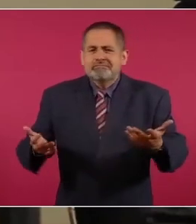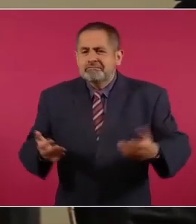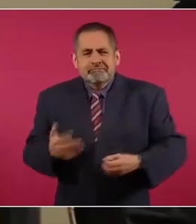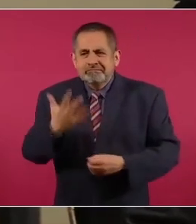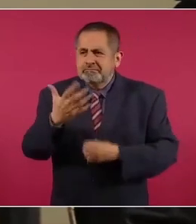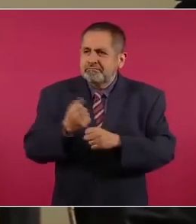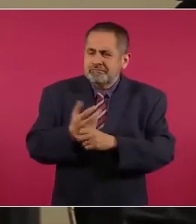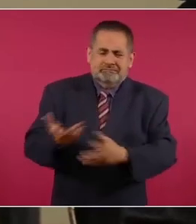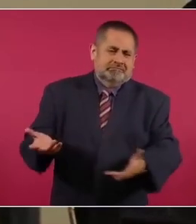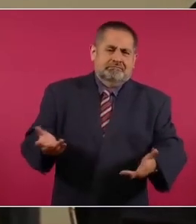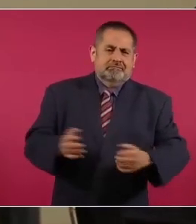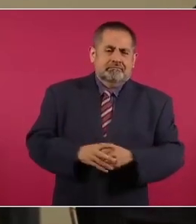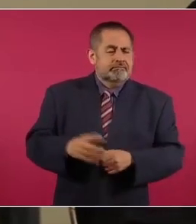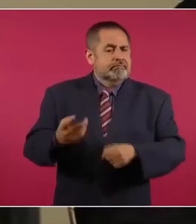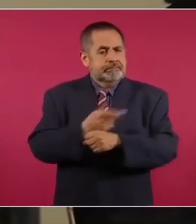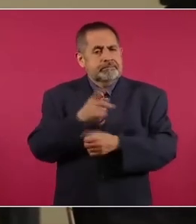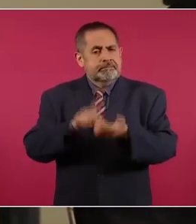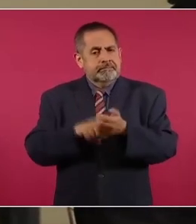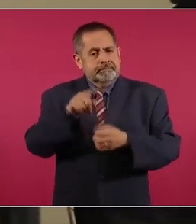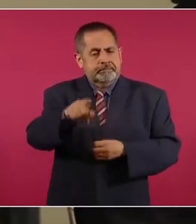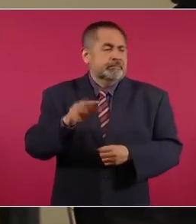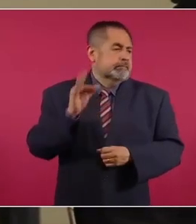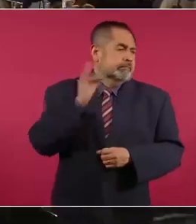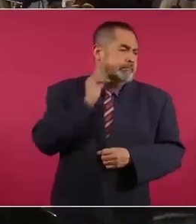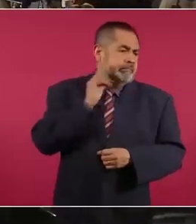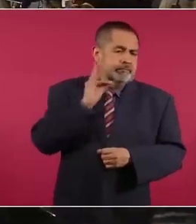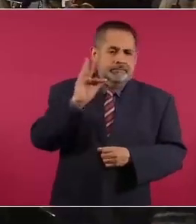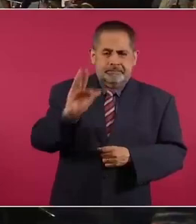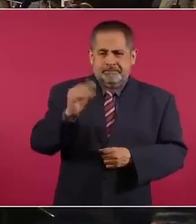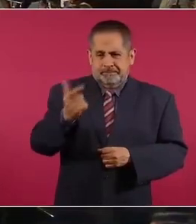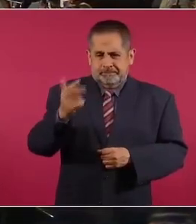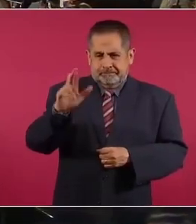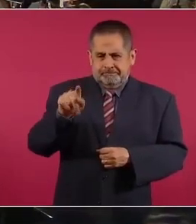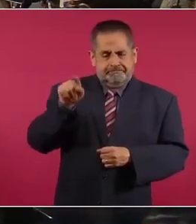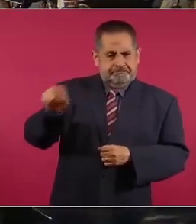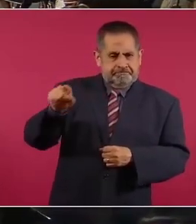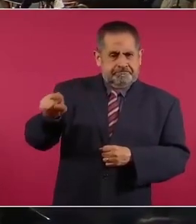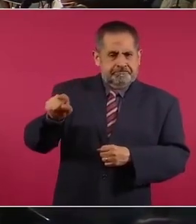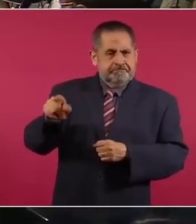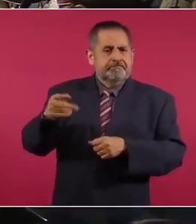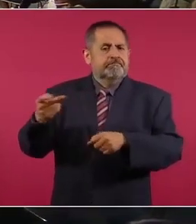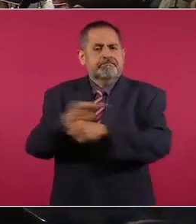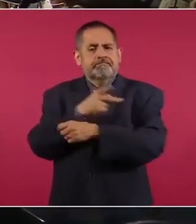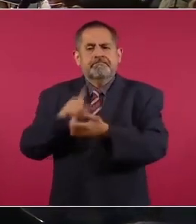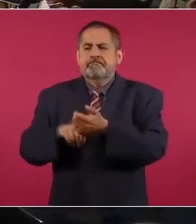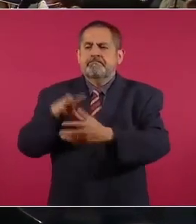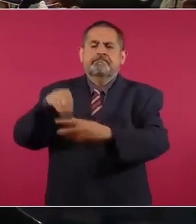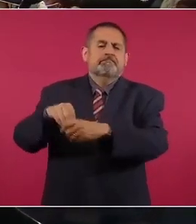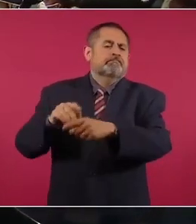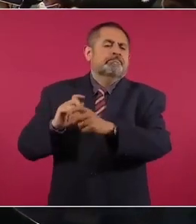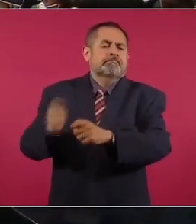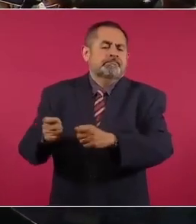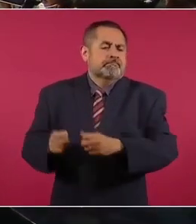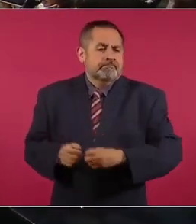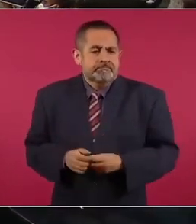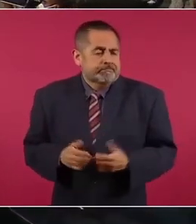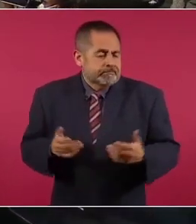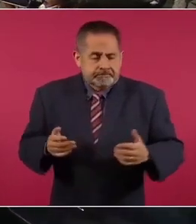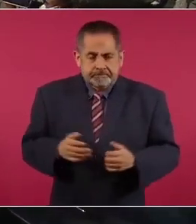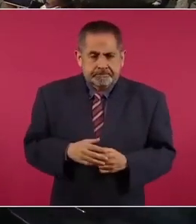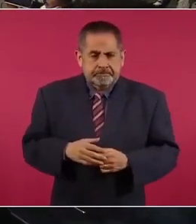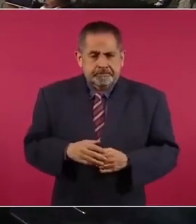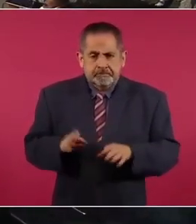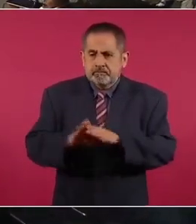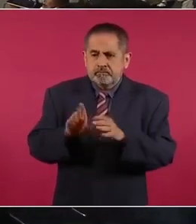pasar en primer lugar con la actuación de la Fiscalía General de la República en torno a este caso y también cómo se va a